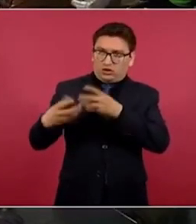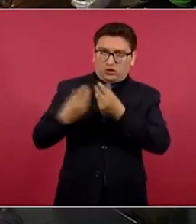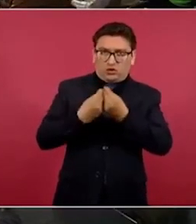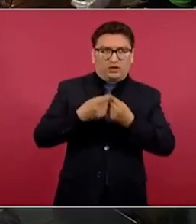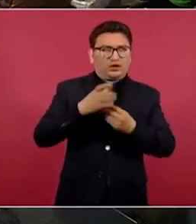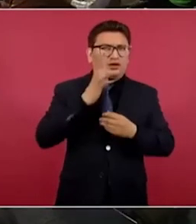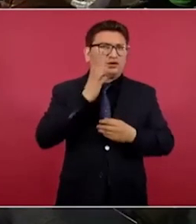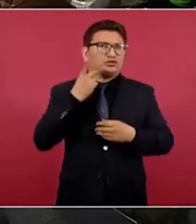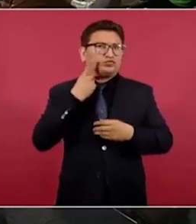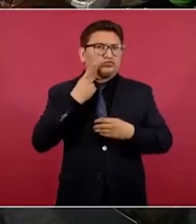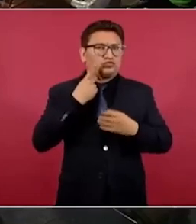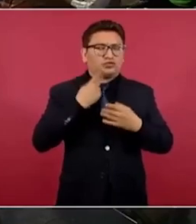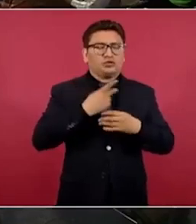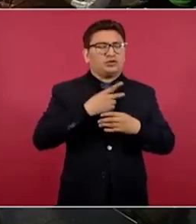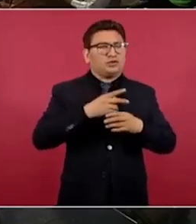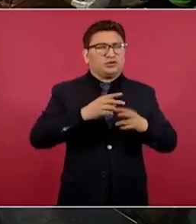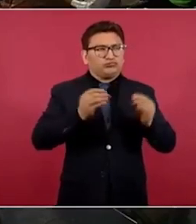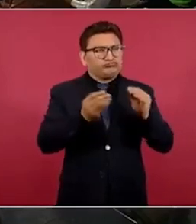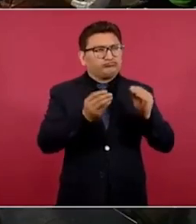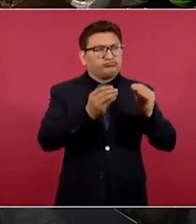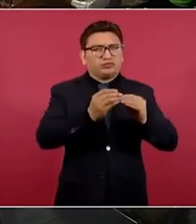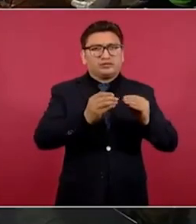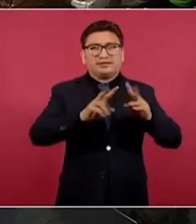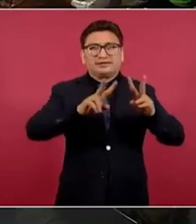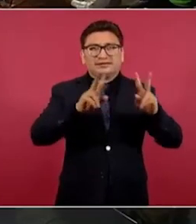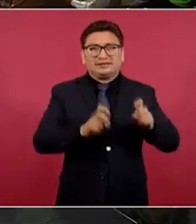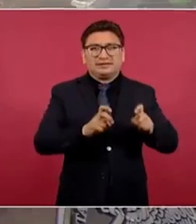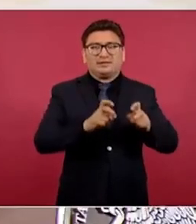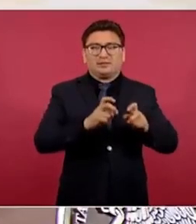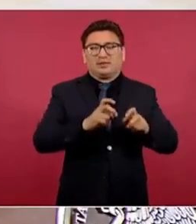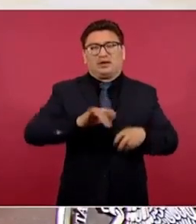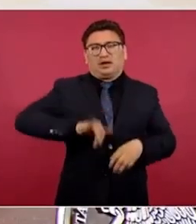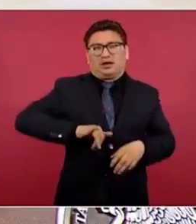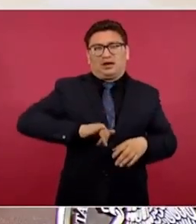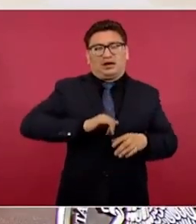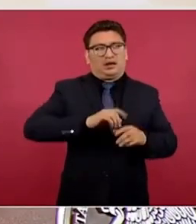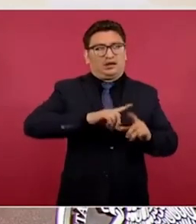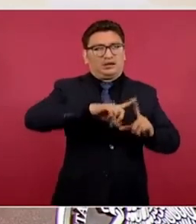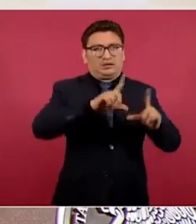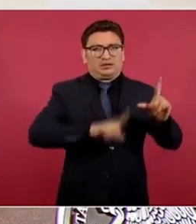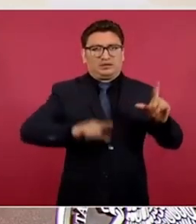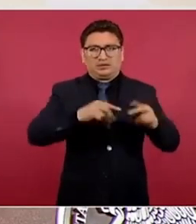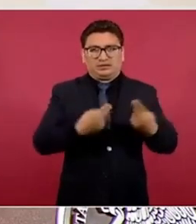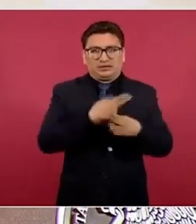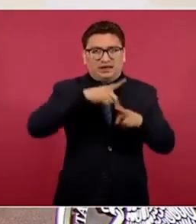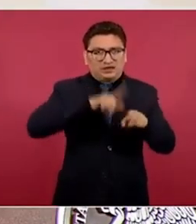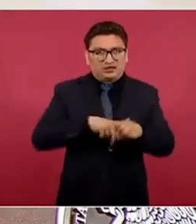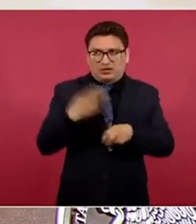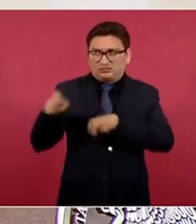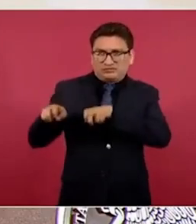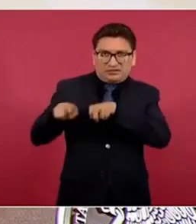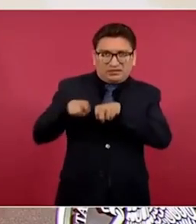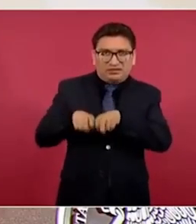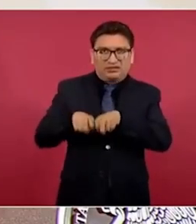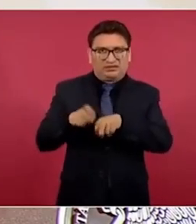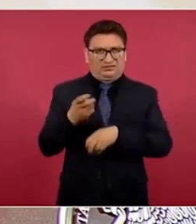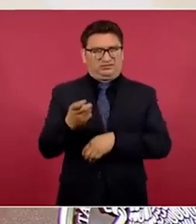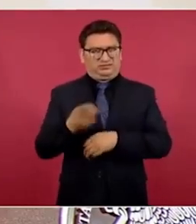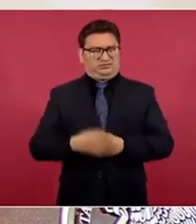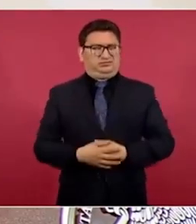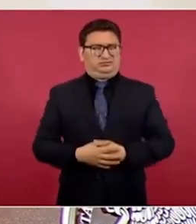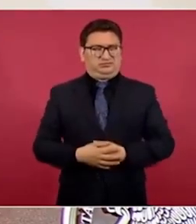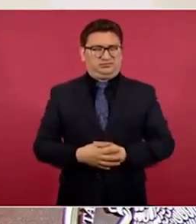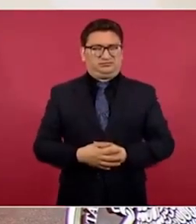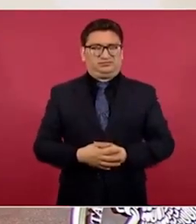es una